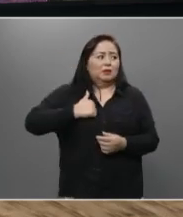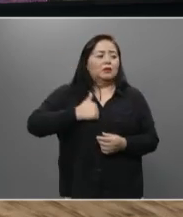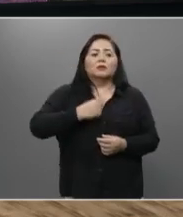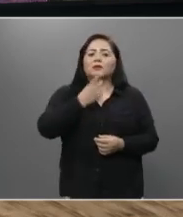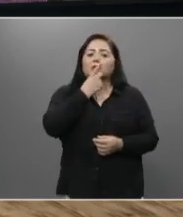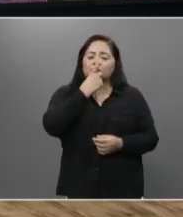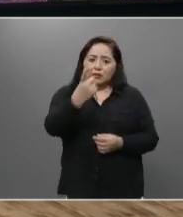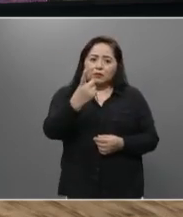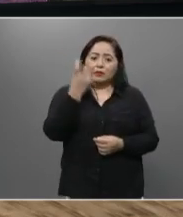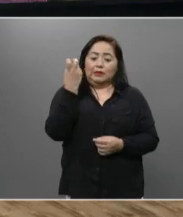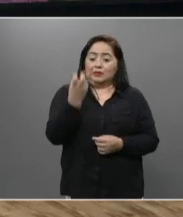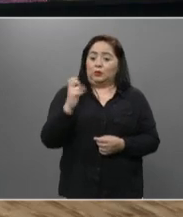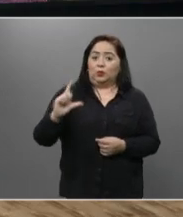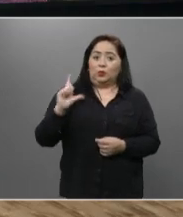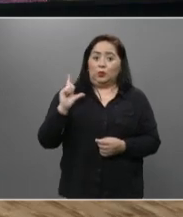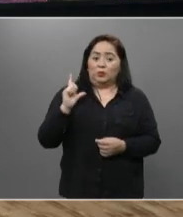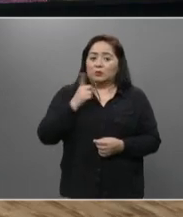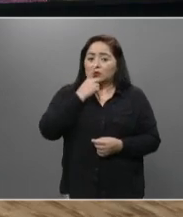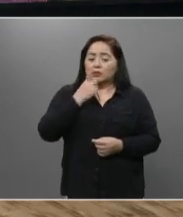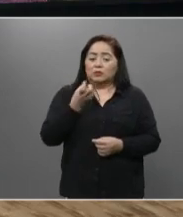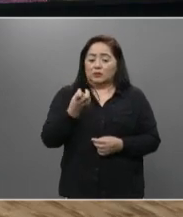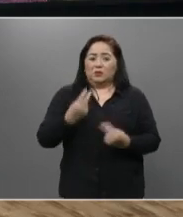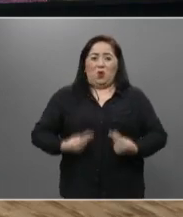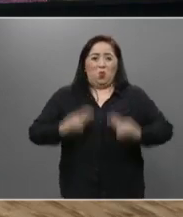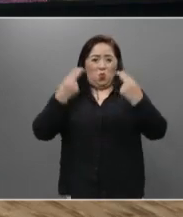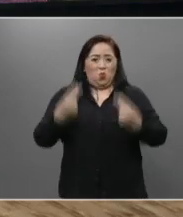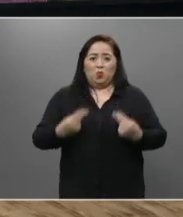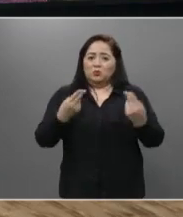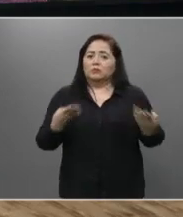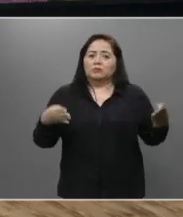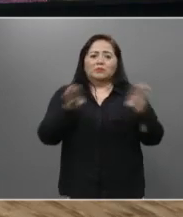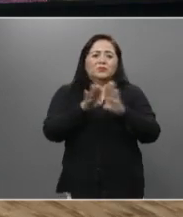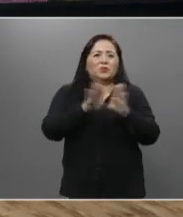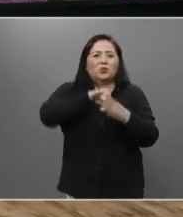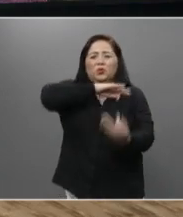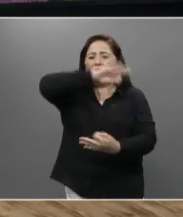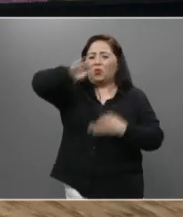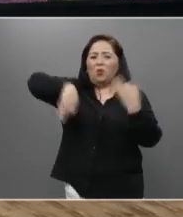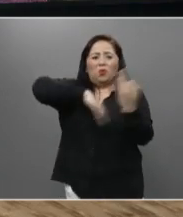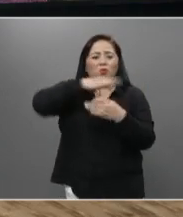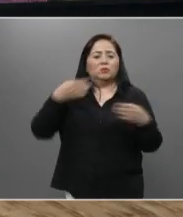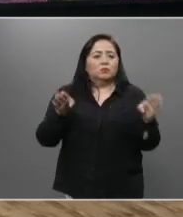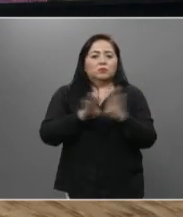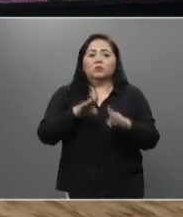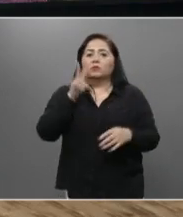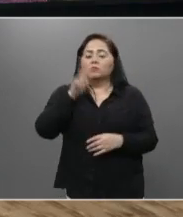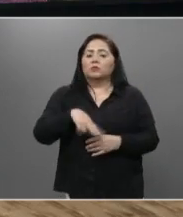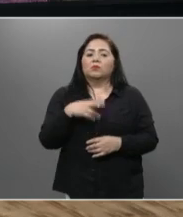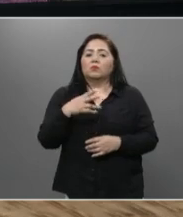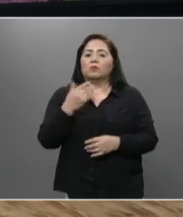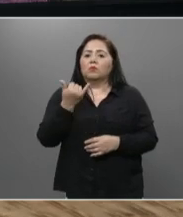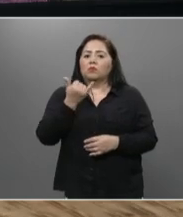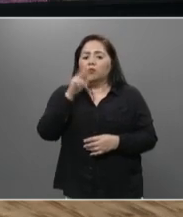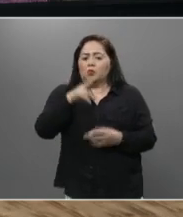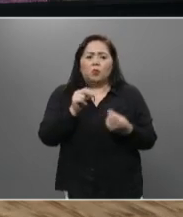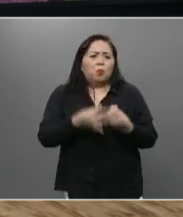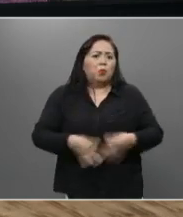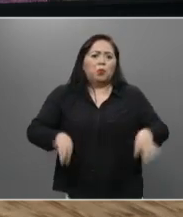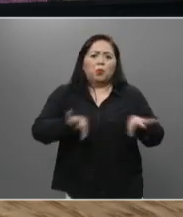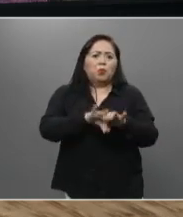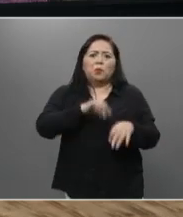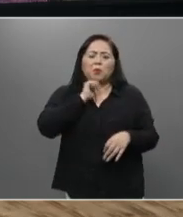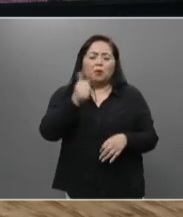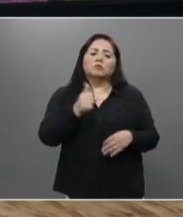dijo este lunes que cierran todos los negocios absolutamente, todos los negocios no esenciales